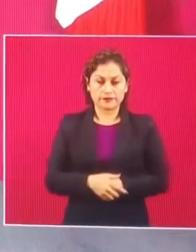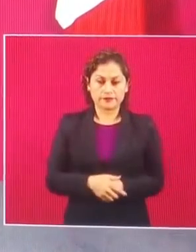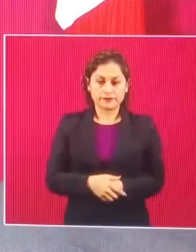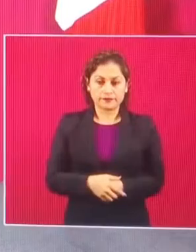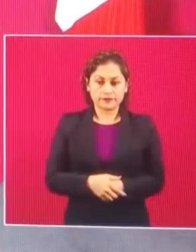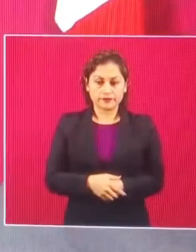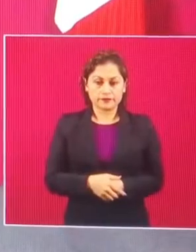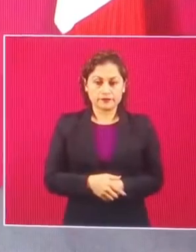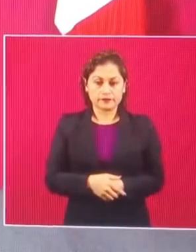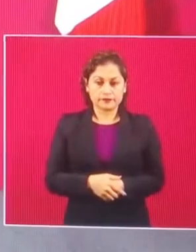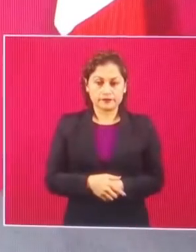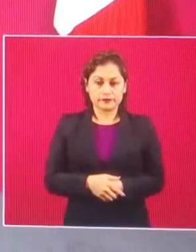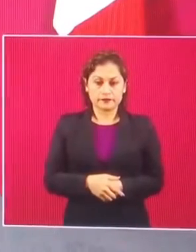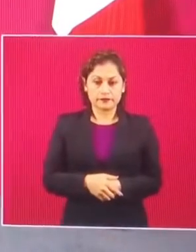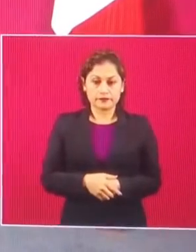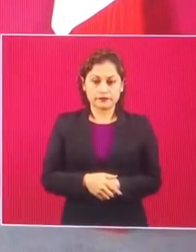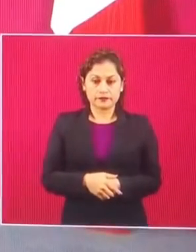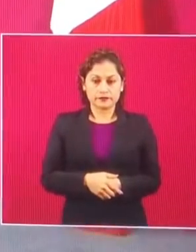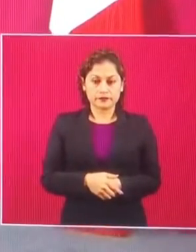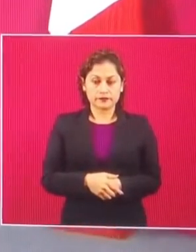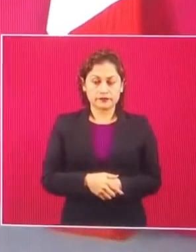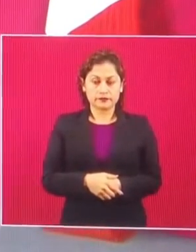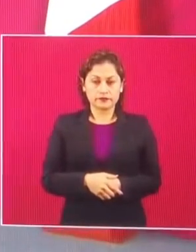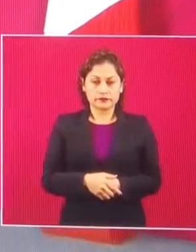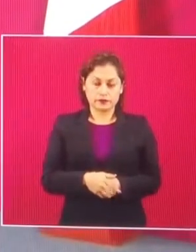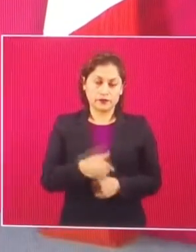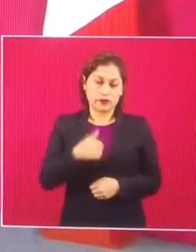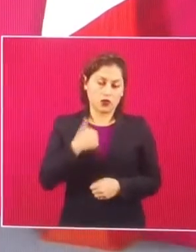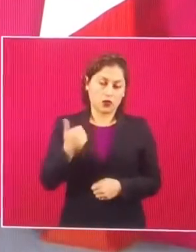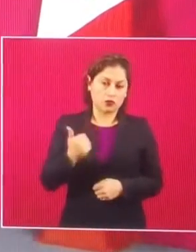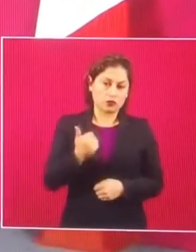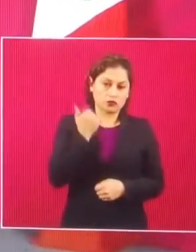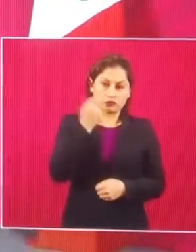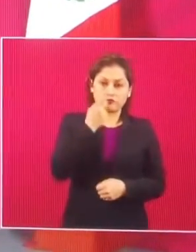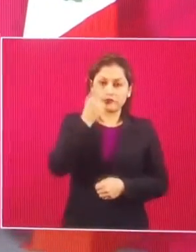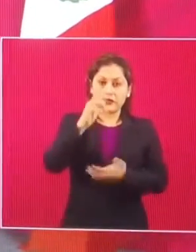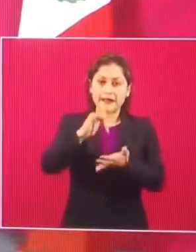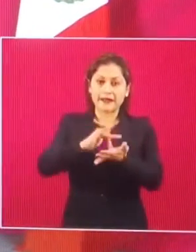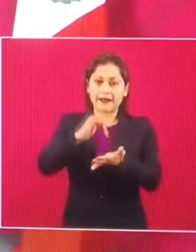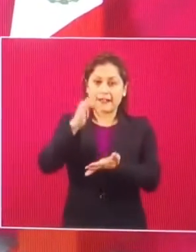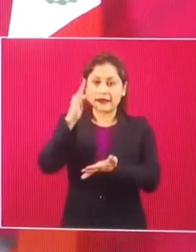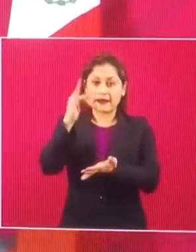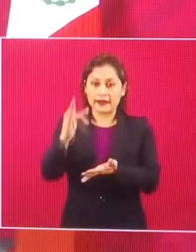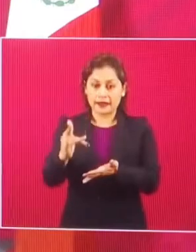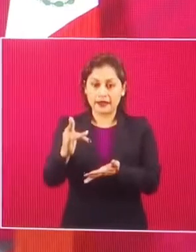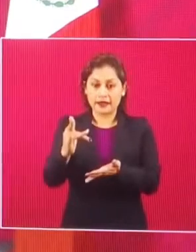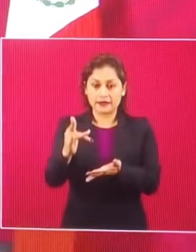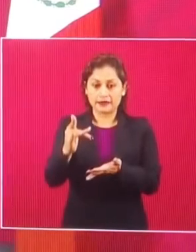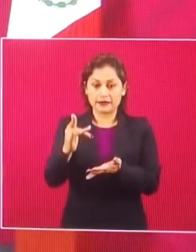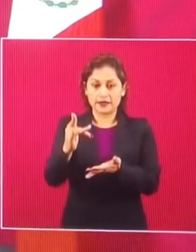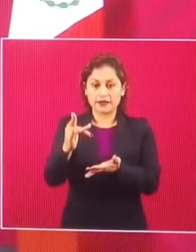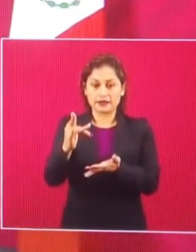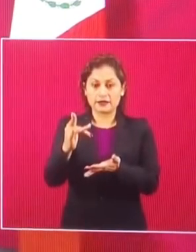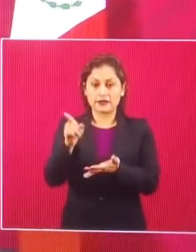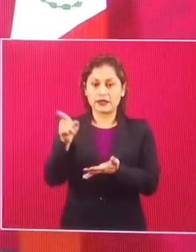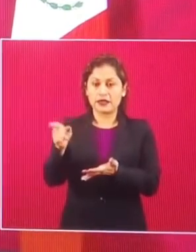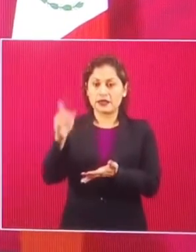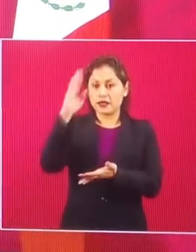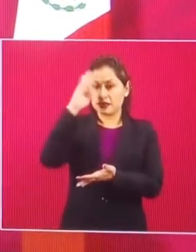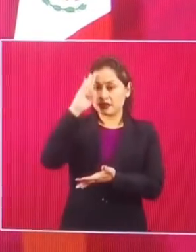Incluso agradezco al señor Nelson